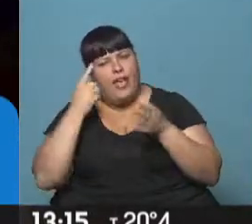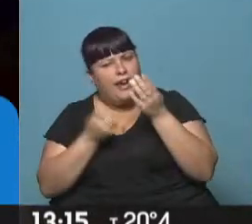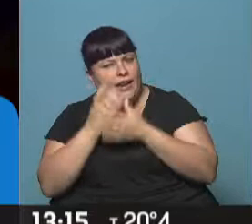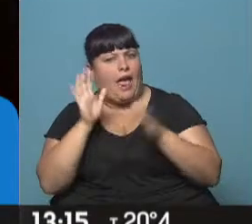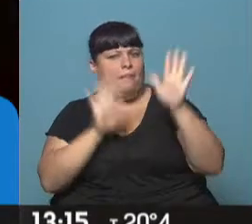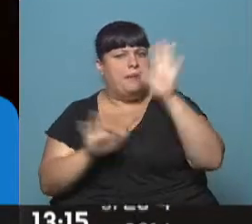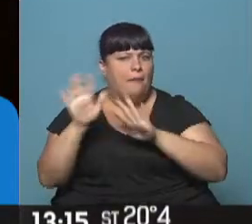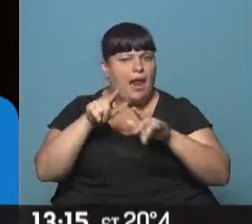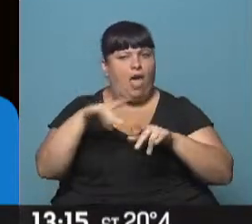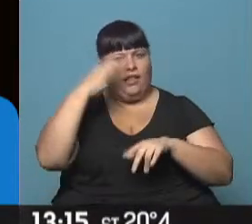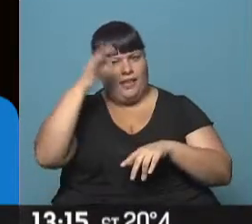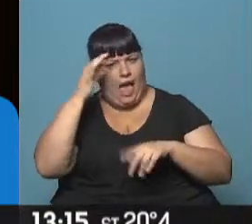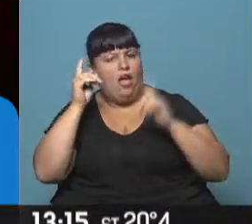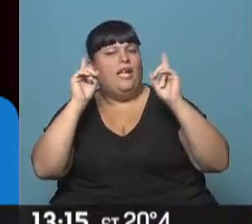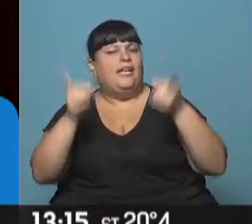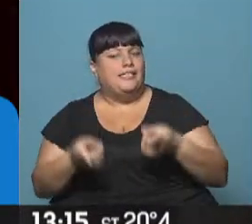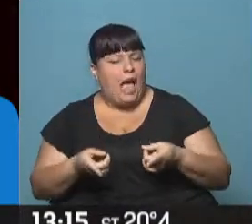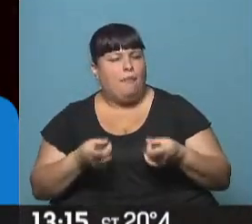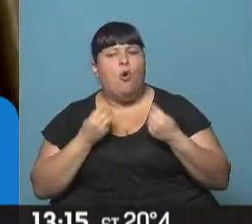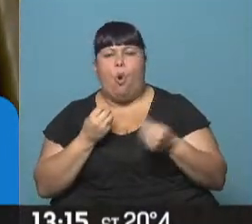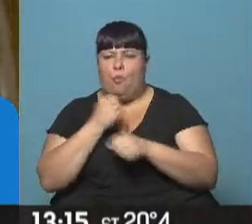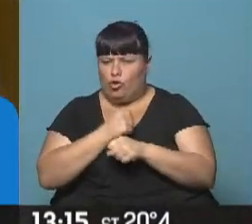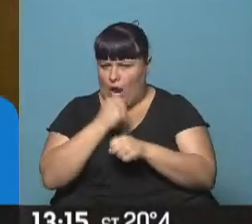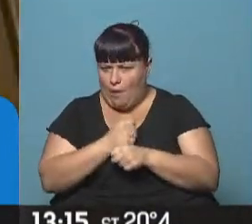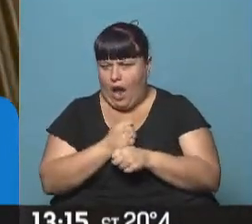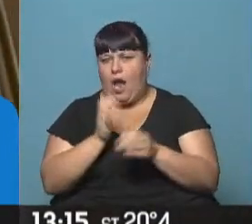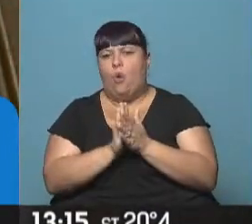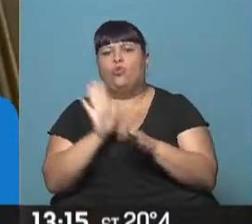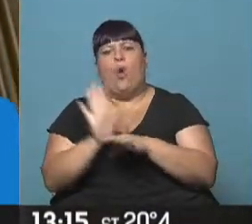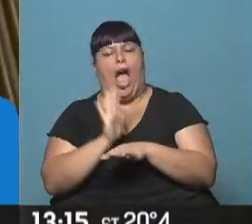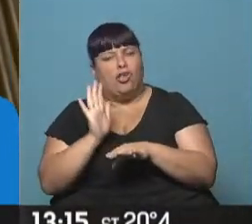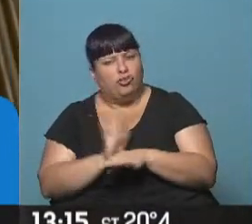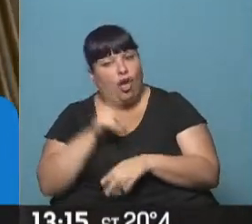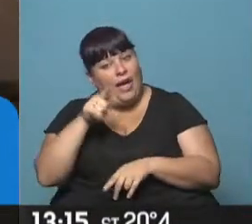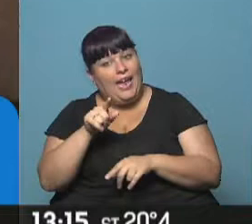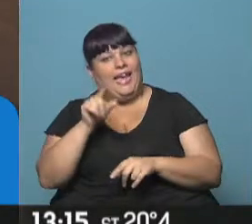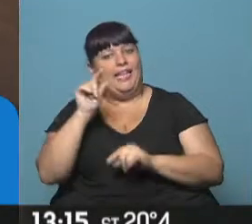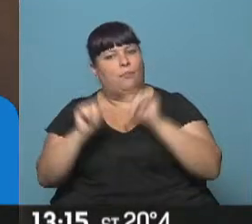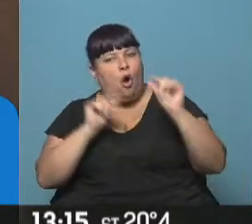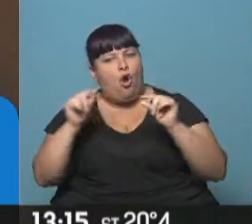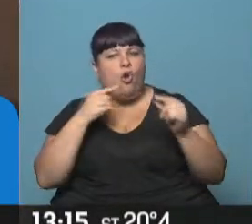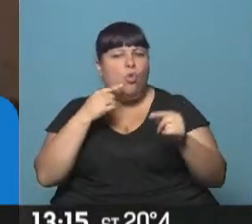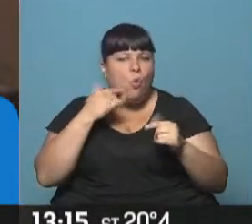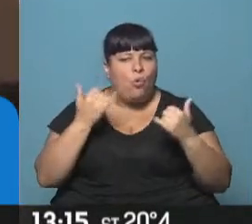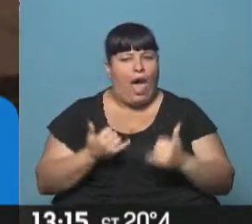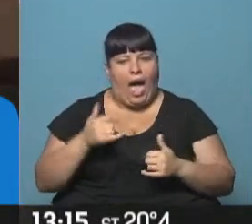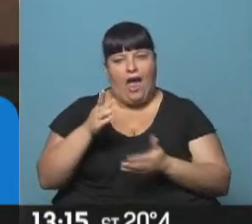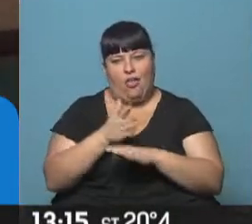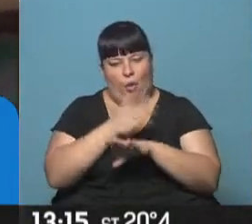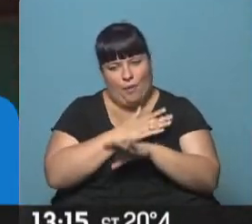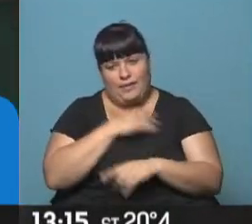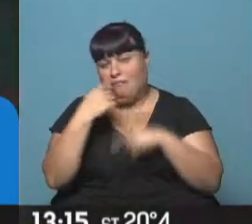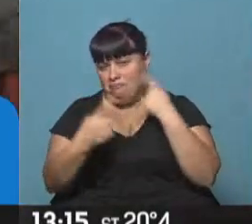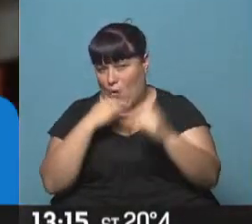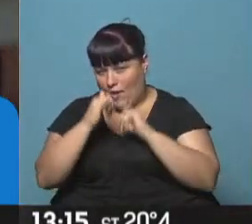para el armado de esta obra? Al mismo tiempo, ¿cómo fue el trabajo con los actores? Esas son algunas de las preguntas que se hace este documental y que lo